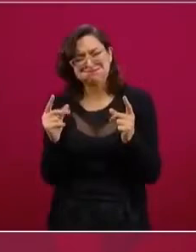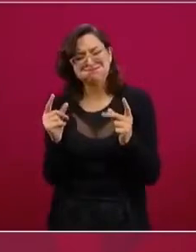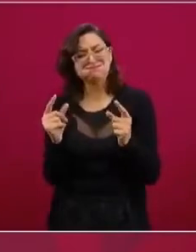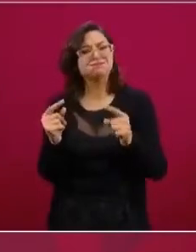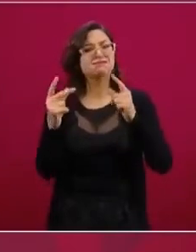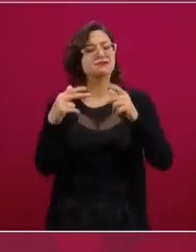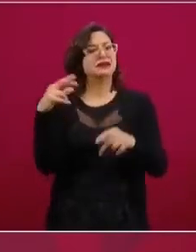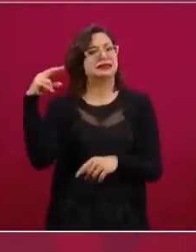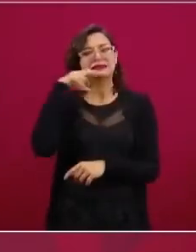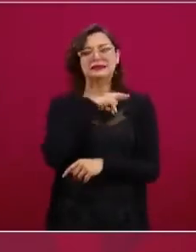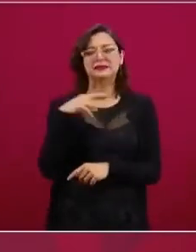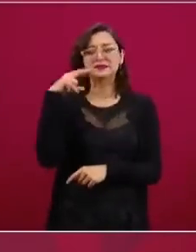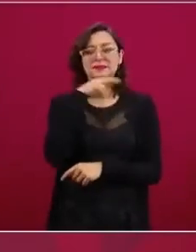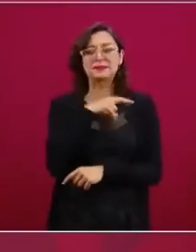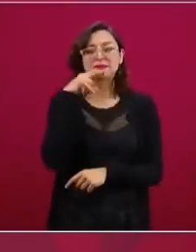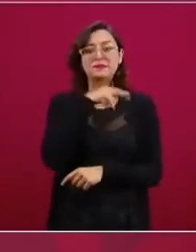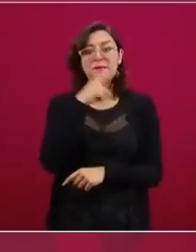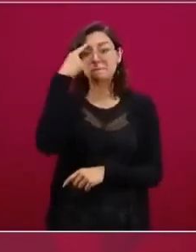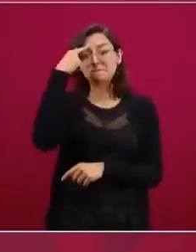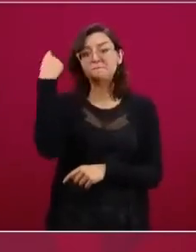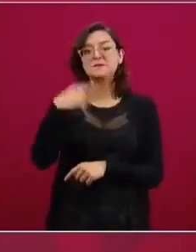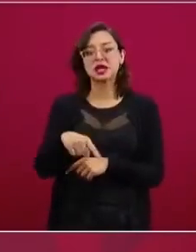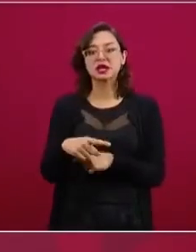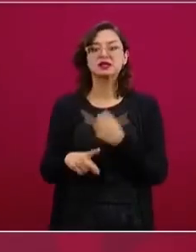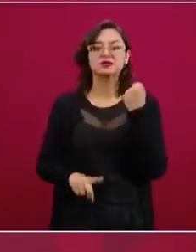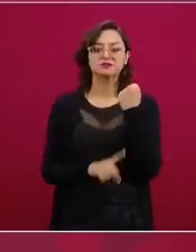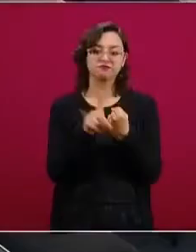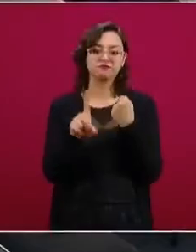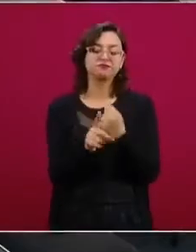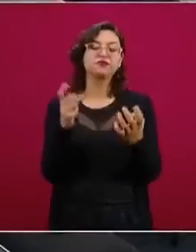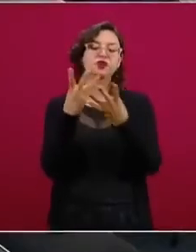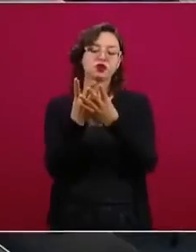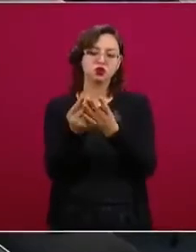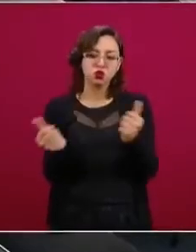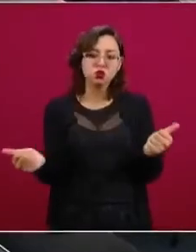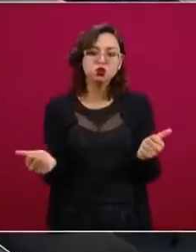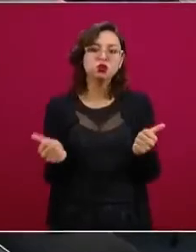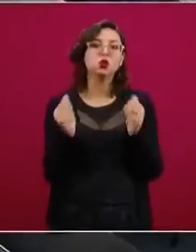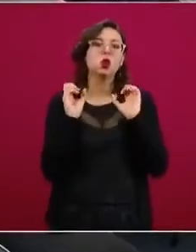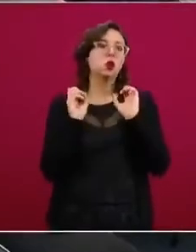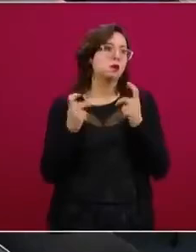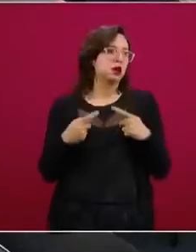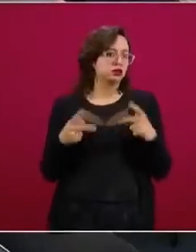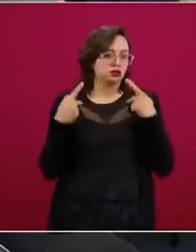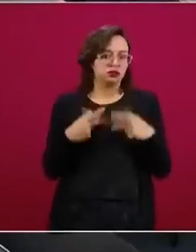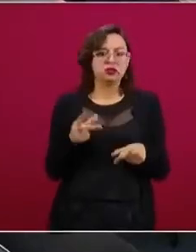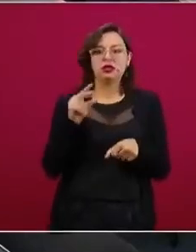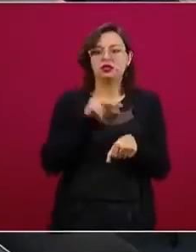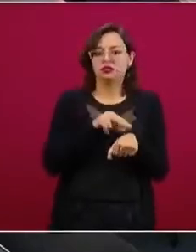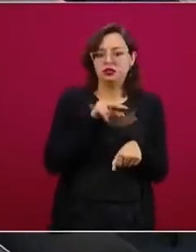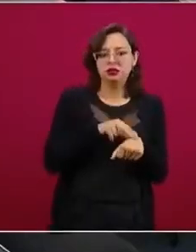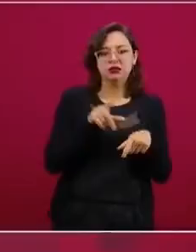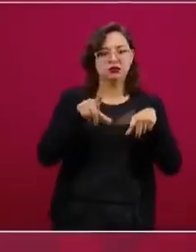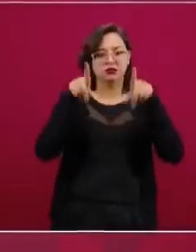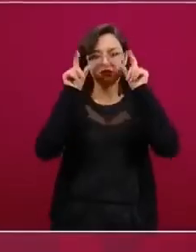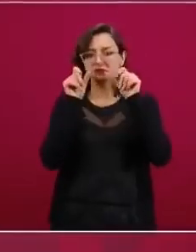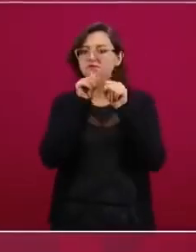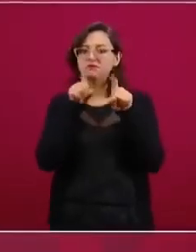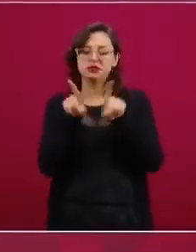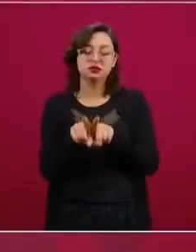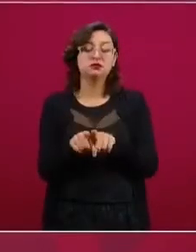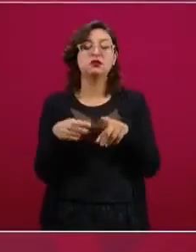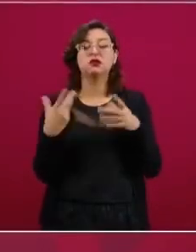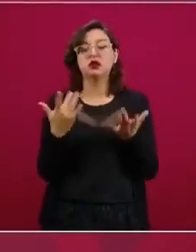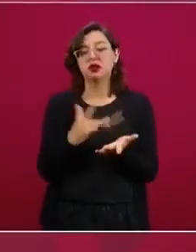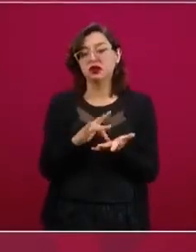que podamos convertirlas en soluciones para los derechohabientes o en soluciones para el personal de salud. Entonces, pues